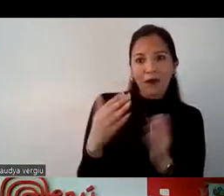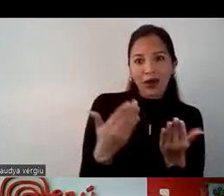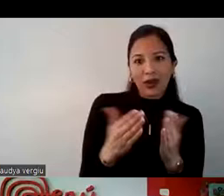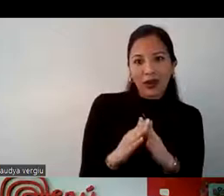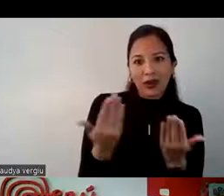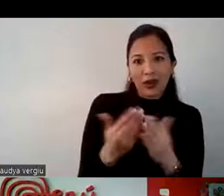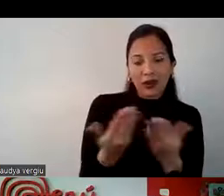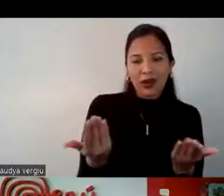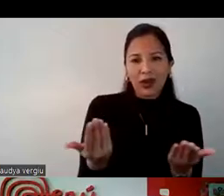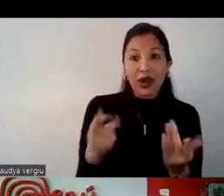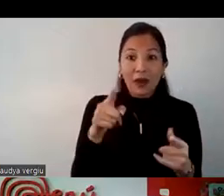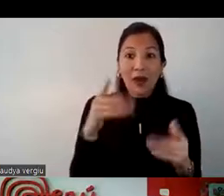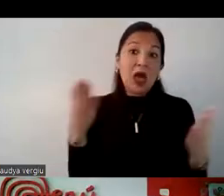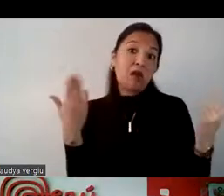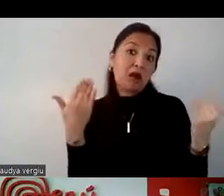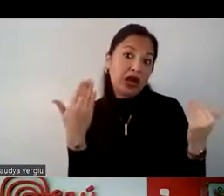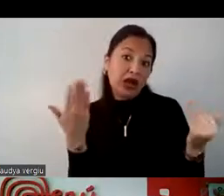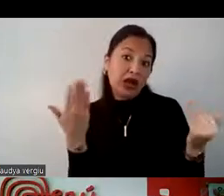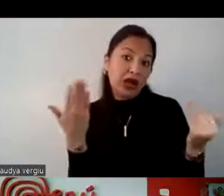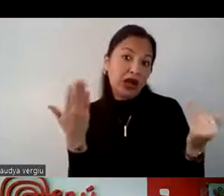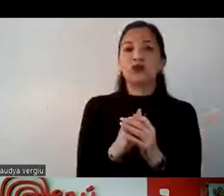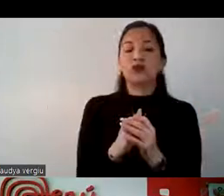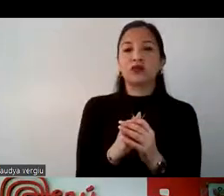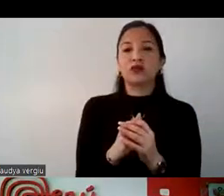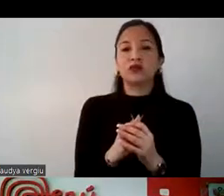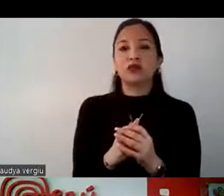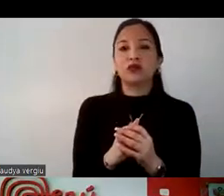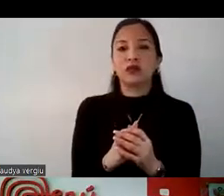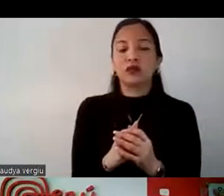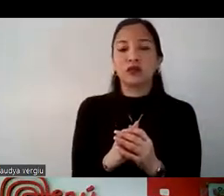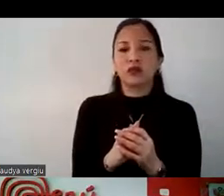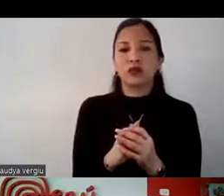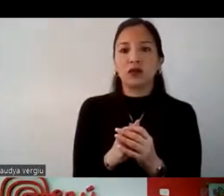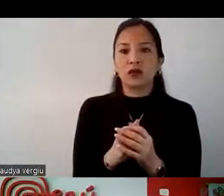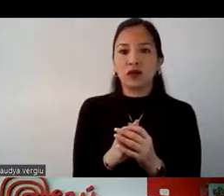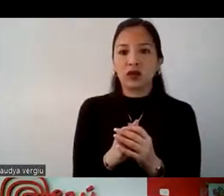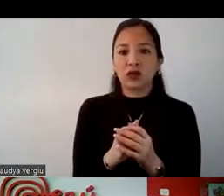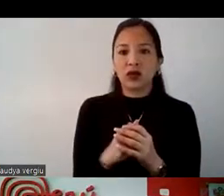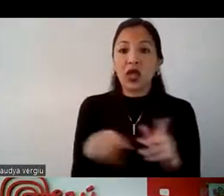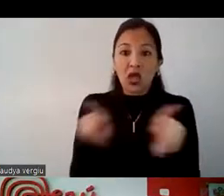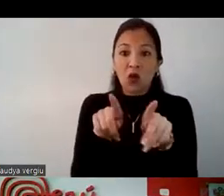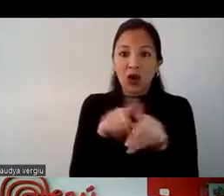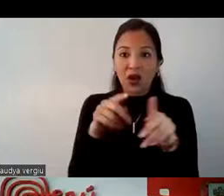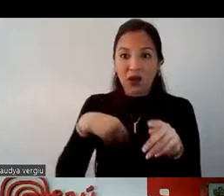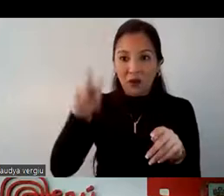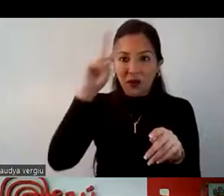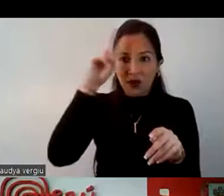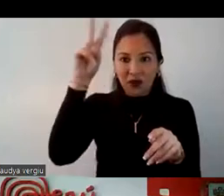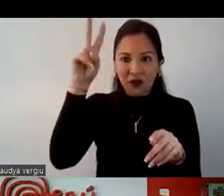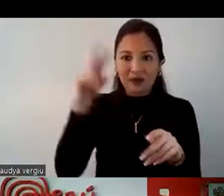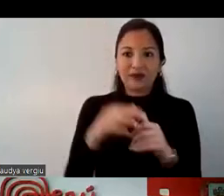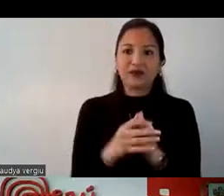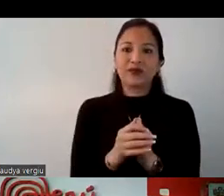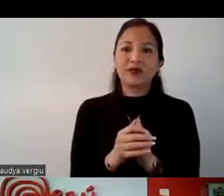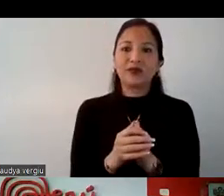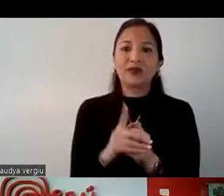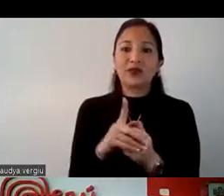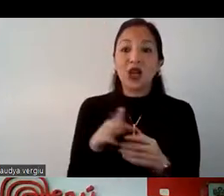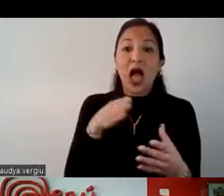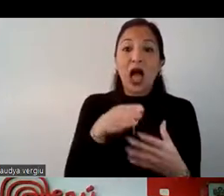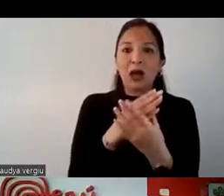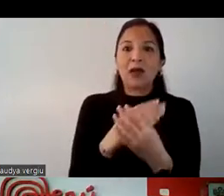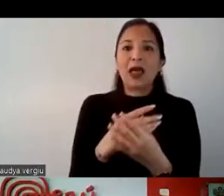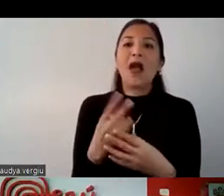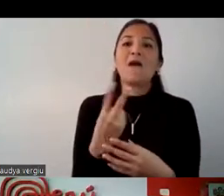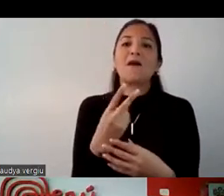Que es el verano para, para, para la costa ecuatoriana, para Guayaquil y también para Perú. Entonces, para ellos aplica ese feriado, ese, esas